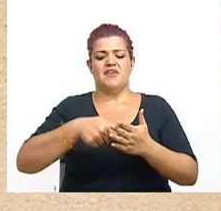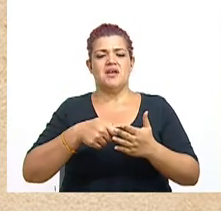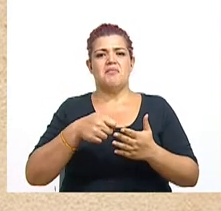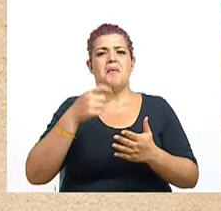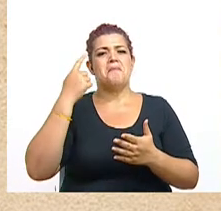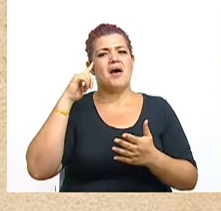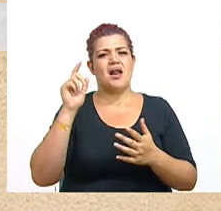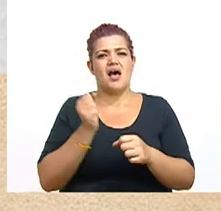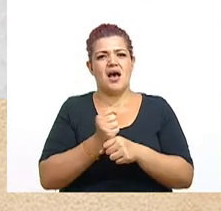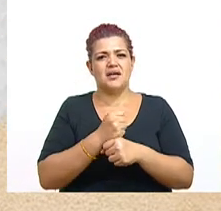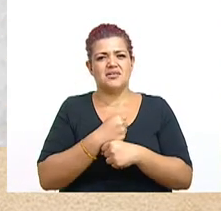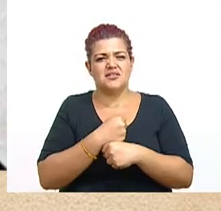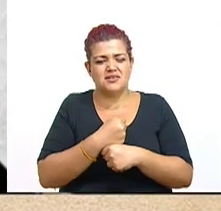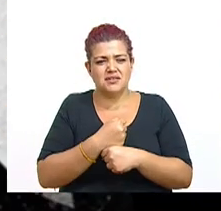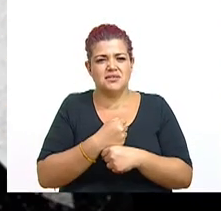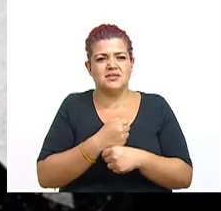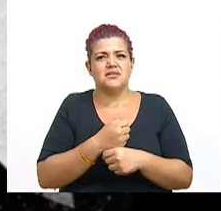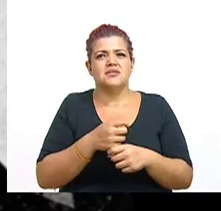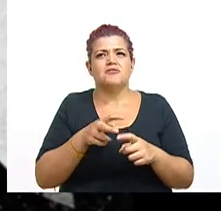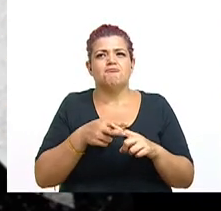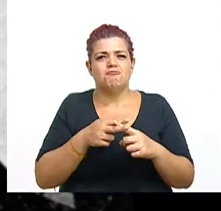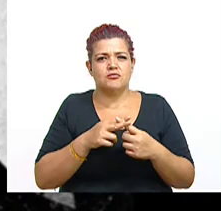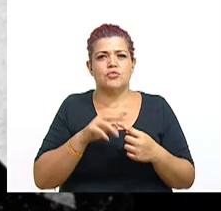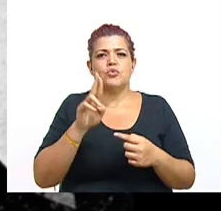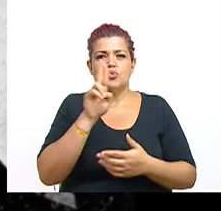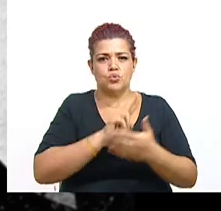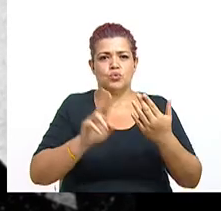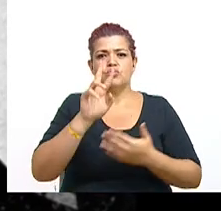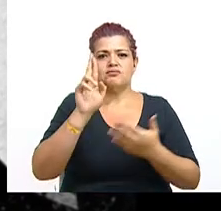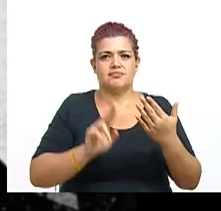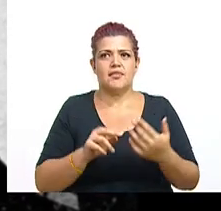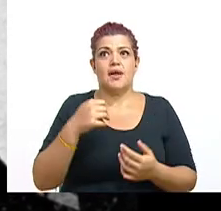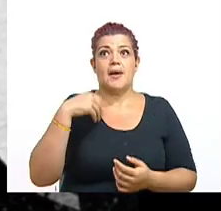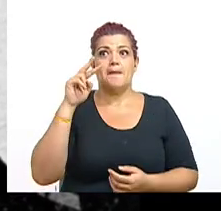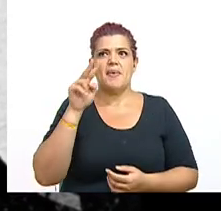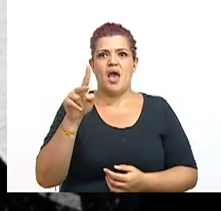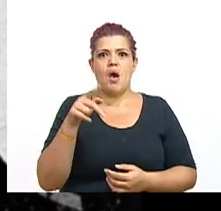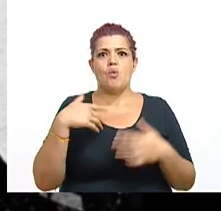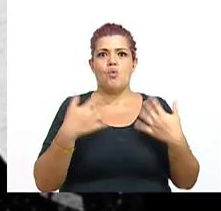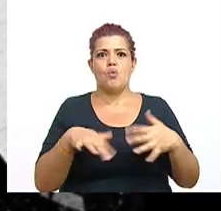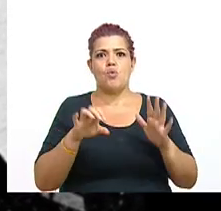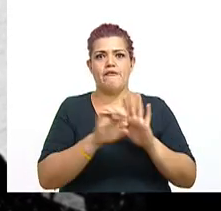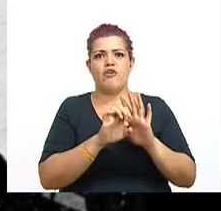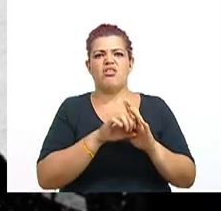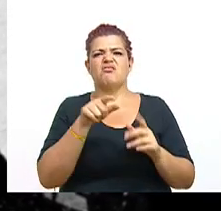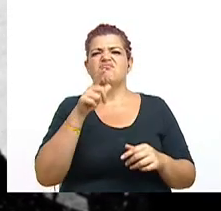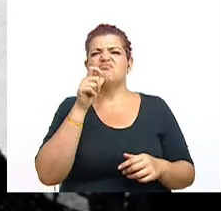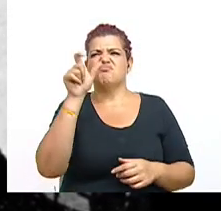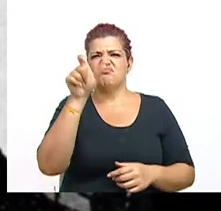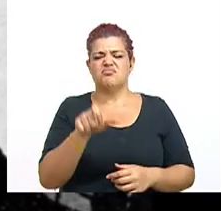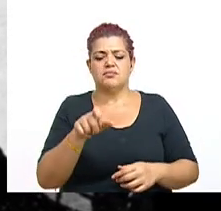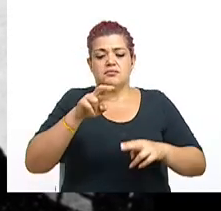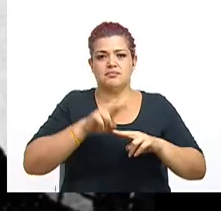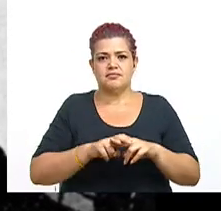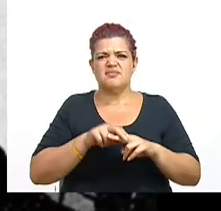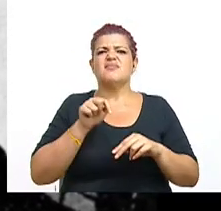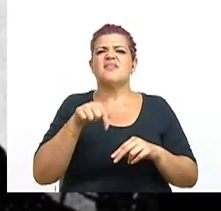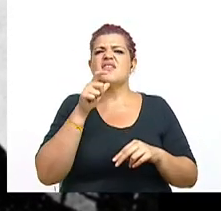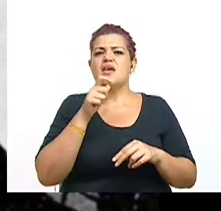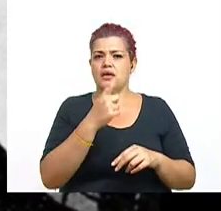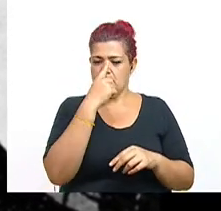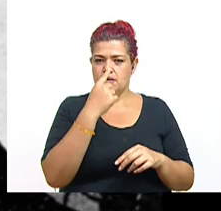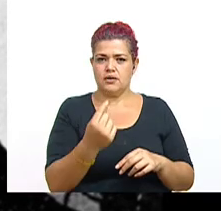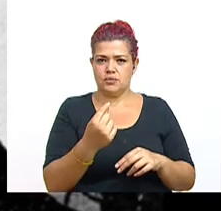para crear la UCR. Pongan atención a esa fotografía. ¡Qué gran fotografía! El señor que está asentado es el doctor